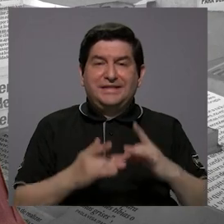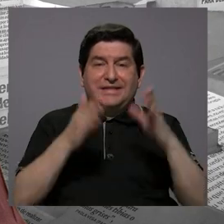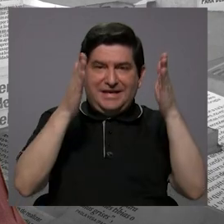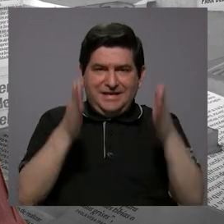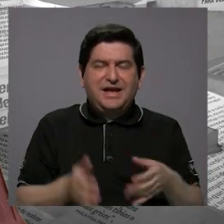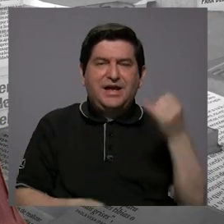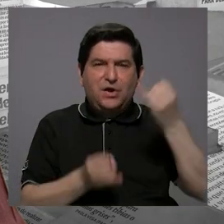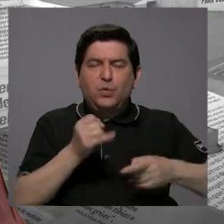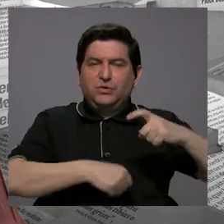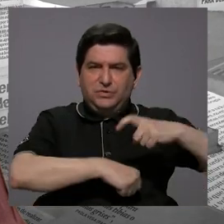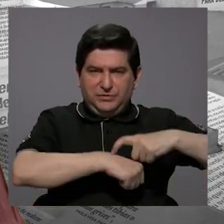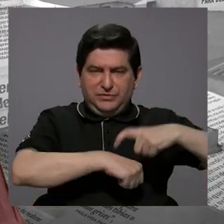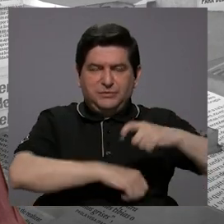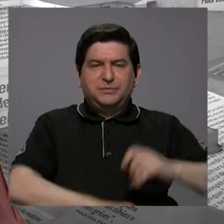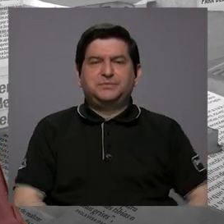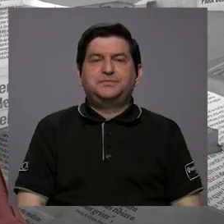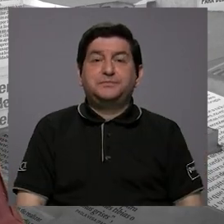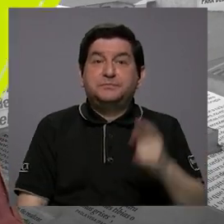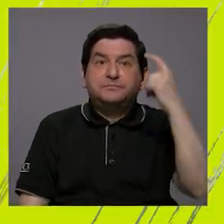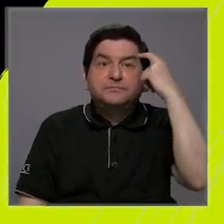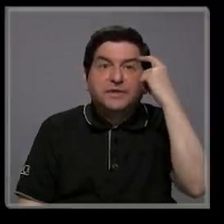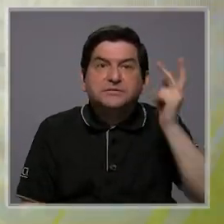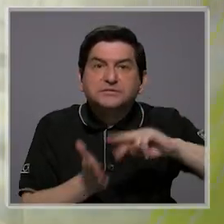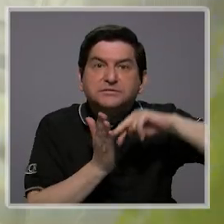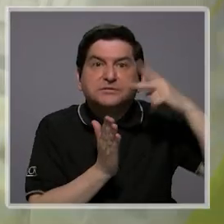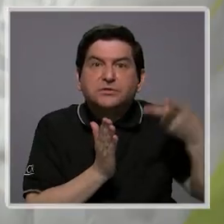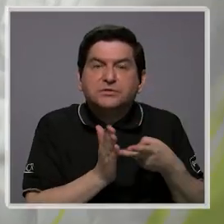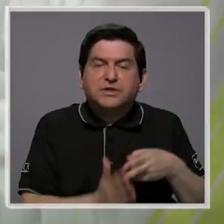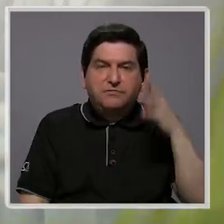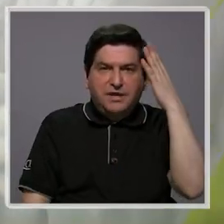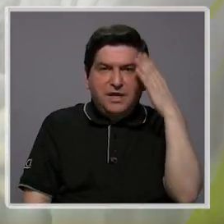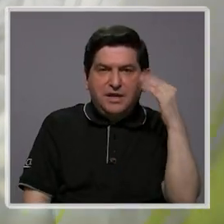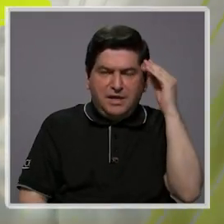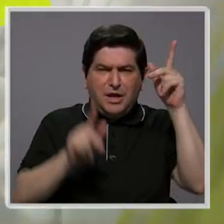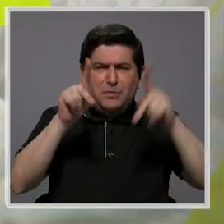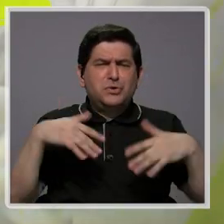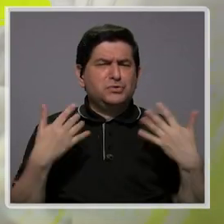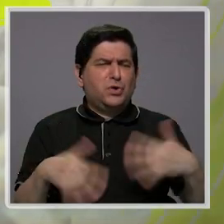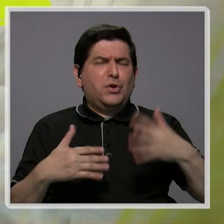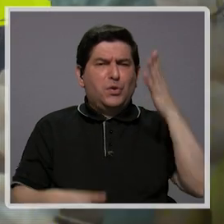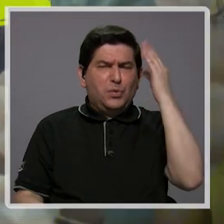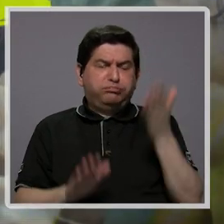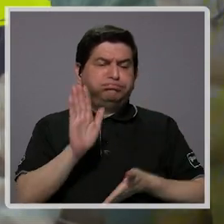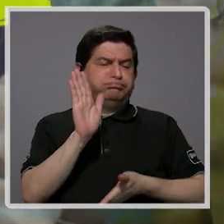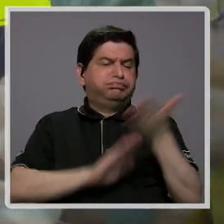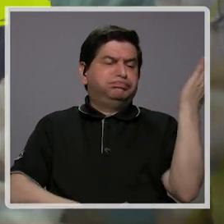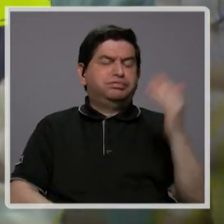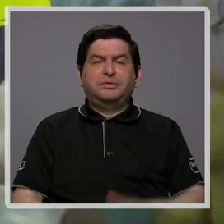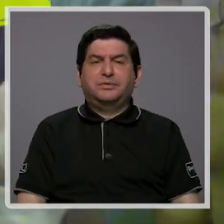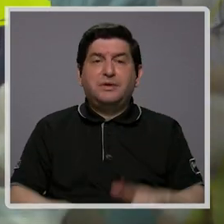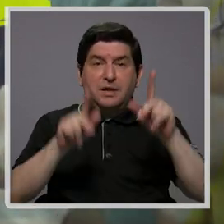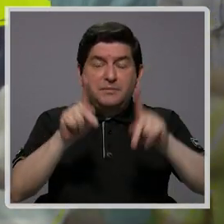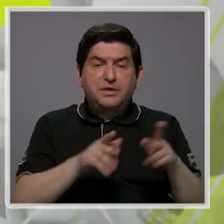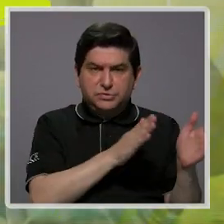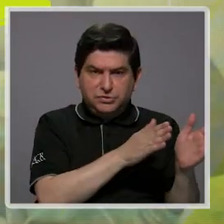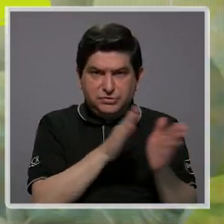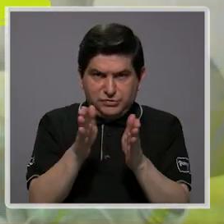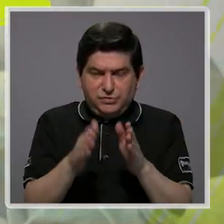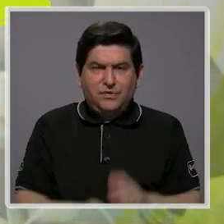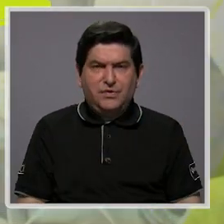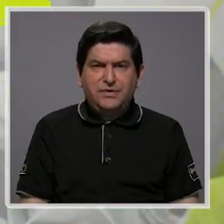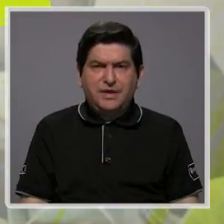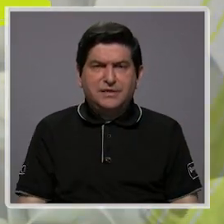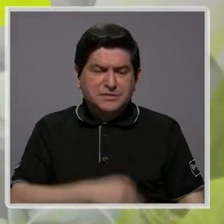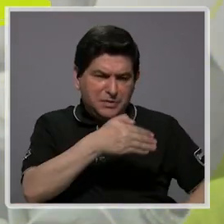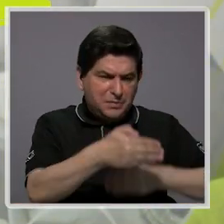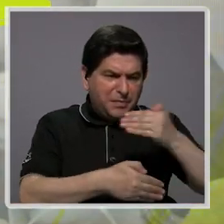especialistas en los últimos tiempos. Imagínense lo que eso representa en experiencia. Gente de mucha experiencia se ha ido. Gente que estaba formada para hacer